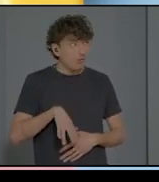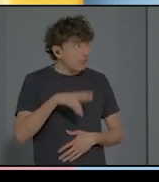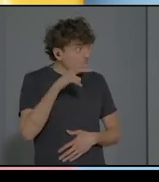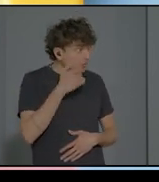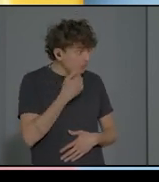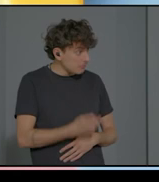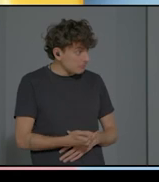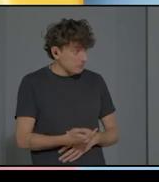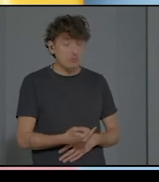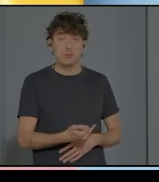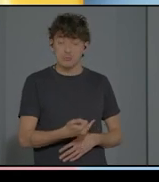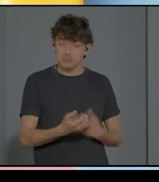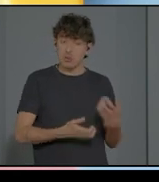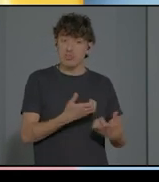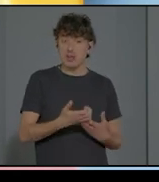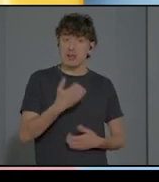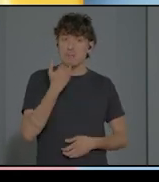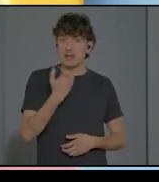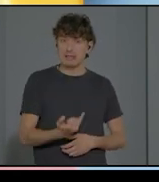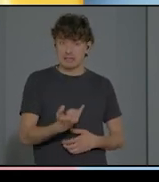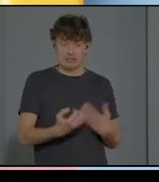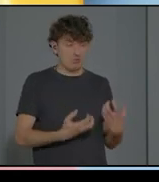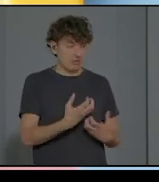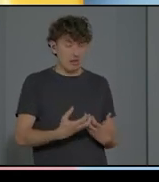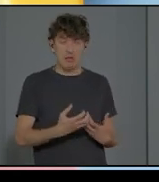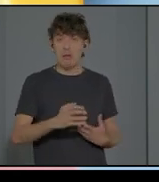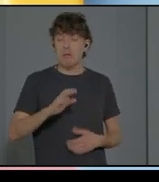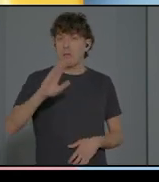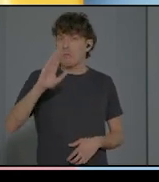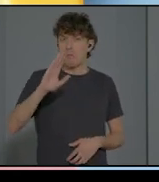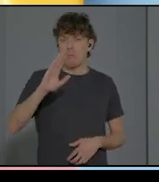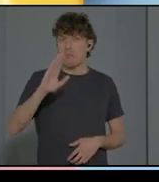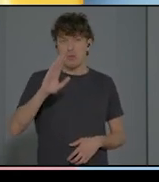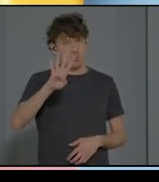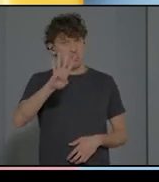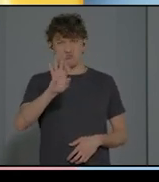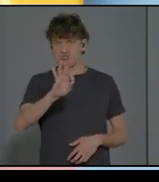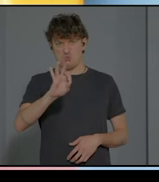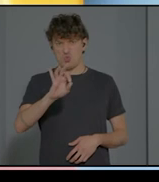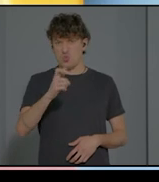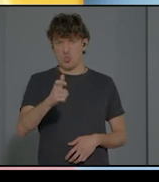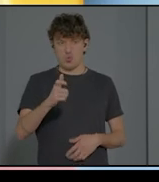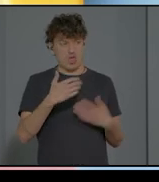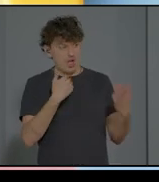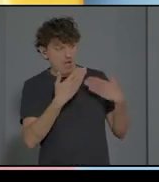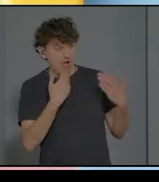interacción ha durado, pues, cuatro segundos. Esta es la interacción con el padre.